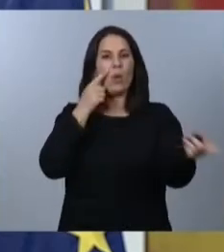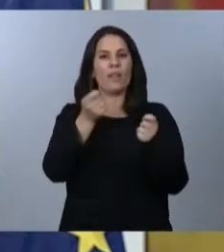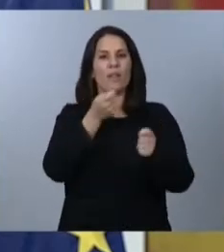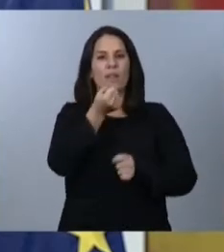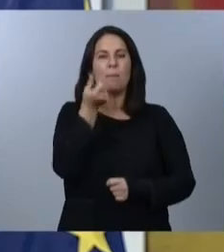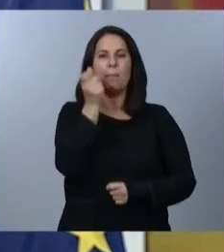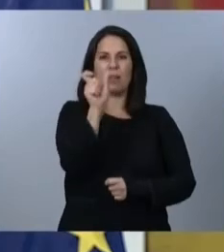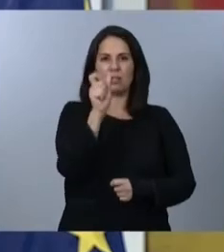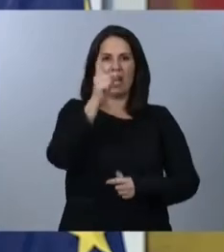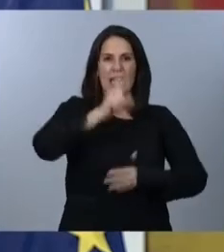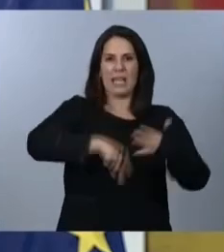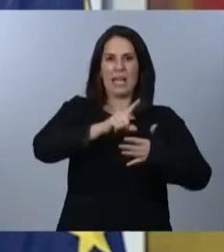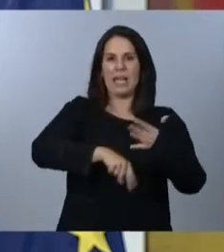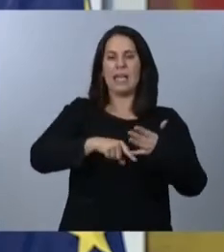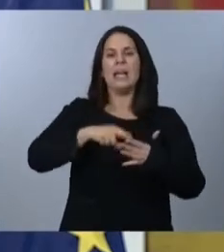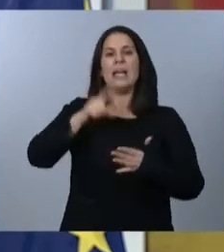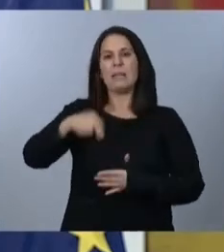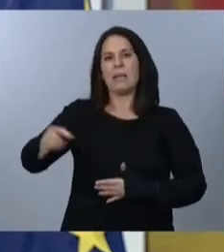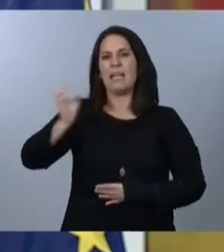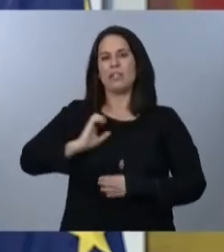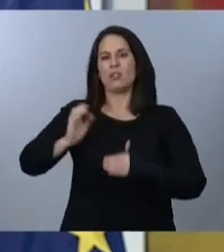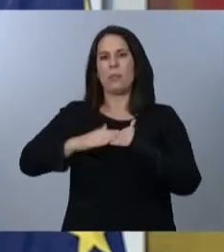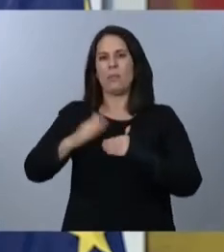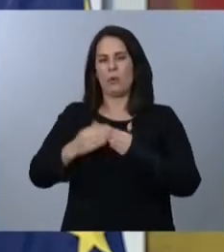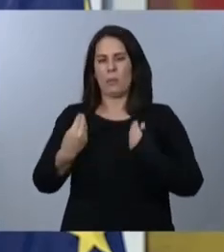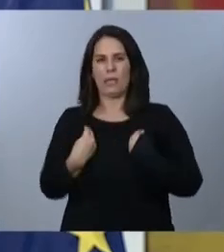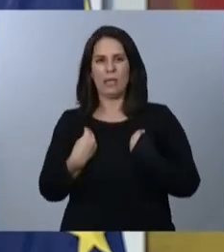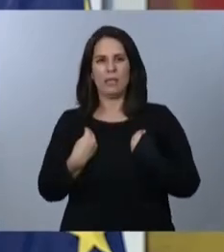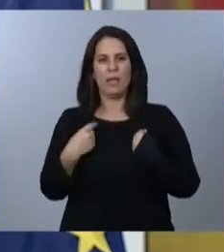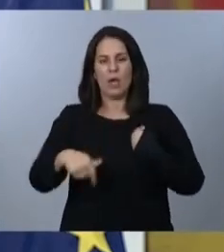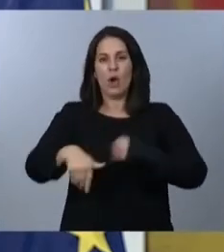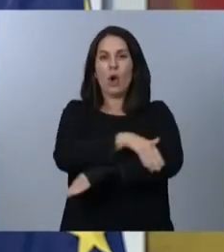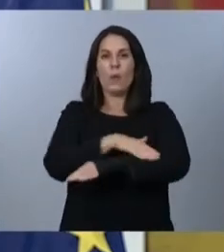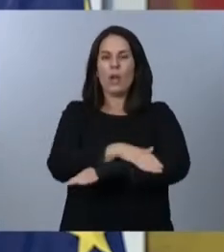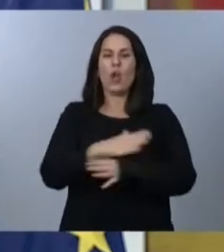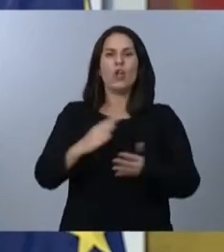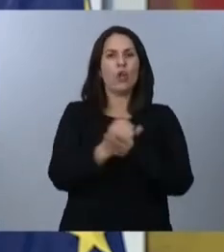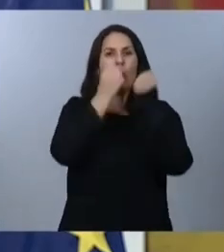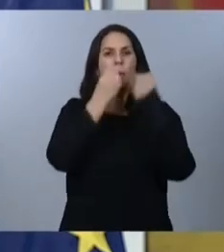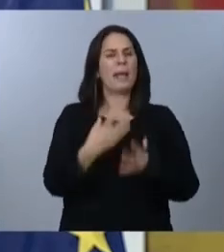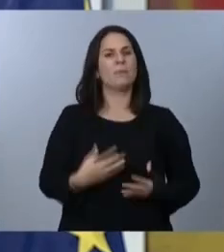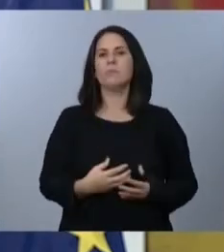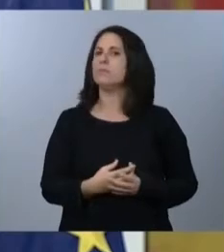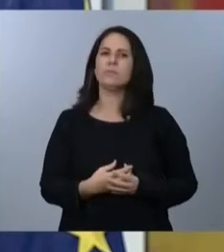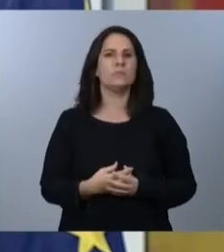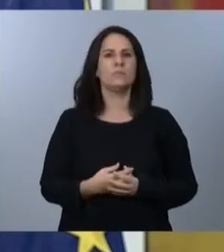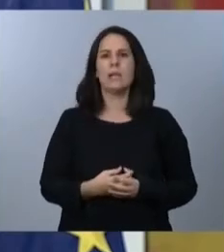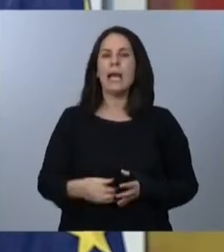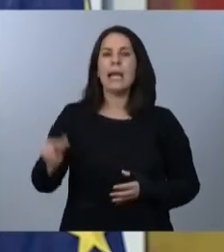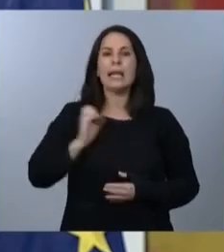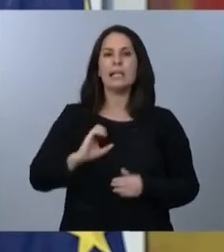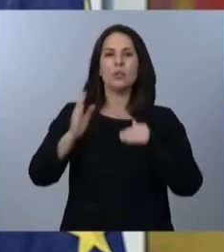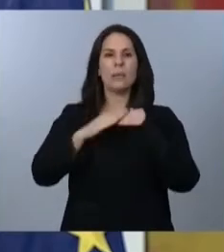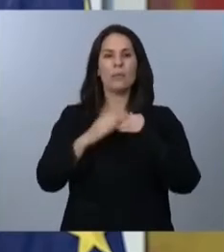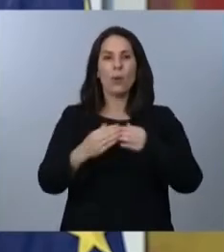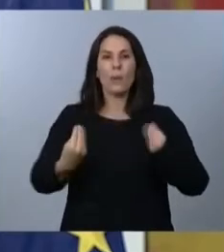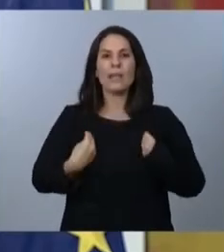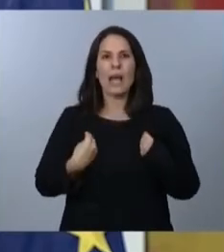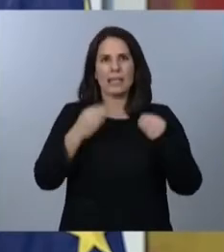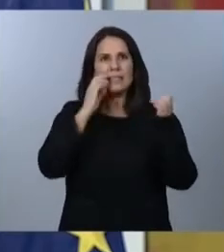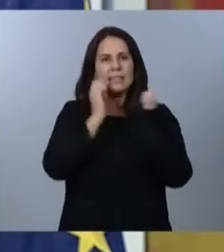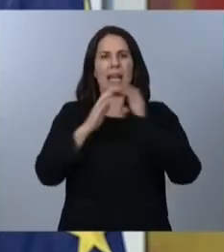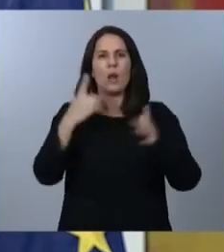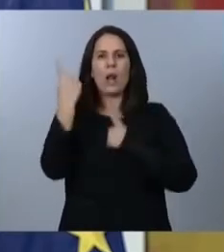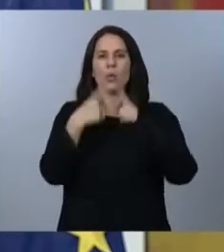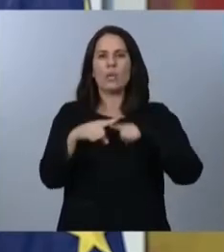del ingreso mínimo vital. Este Gobierno no lo hace todo bien. Y en lo que toca al ingreso mínimo vital es evidente que ha habido cosas que no hemos hecho bien.